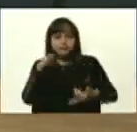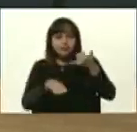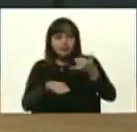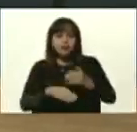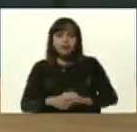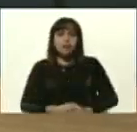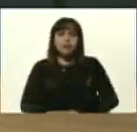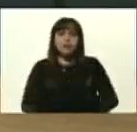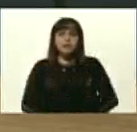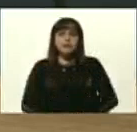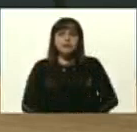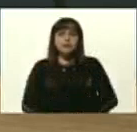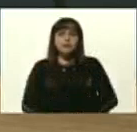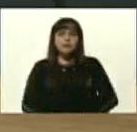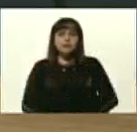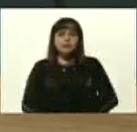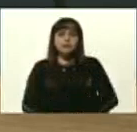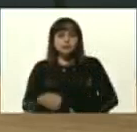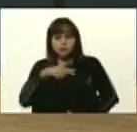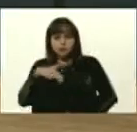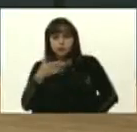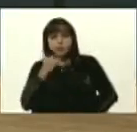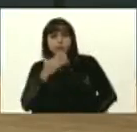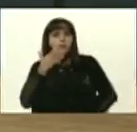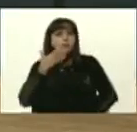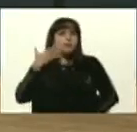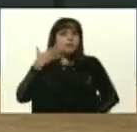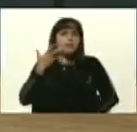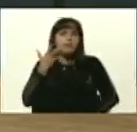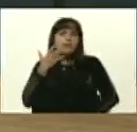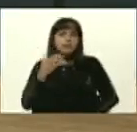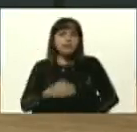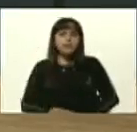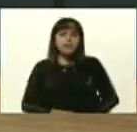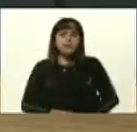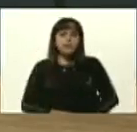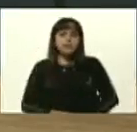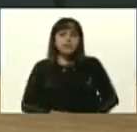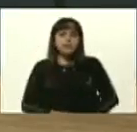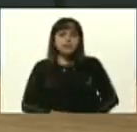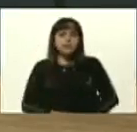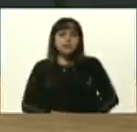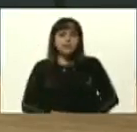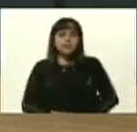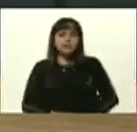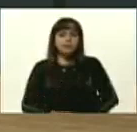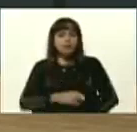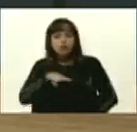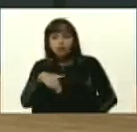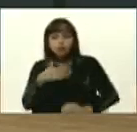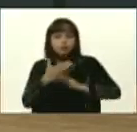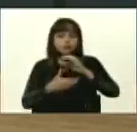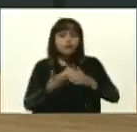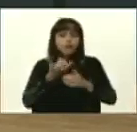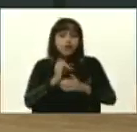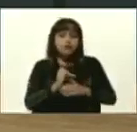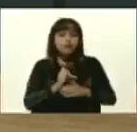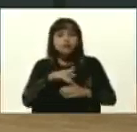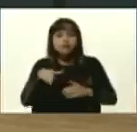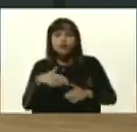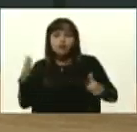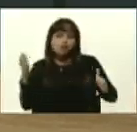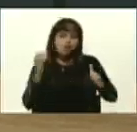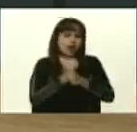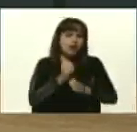importante, y de lo cual nos sentimos muy orgullosos, es que con todas las circunstancias que hemos venido sufriendo, estamos logrando, a pesar